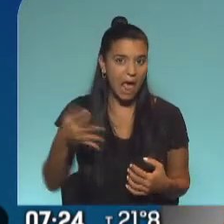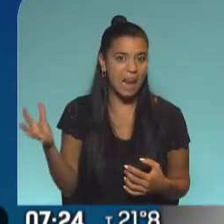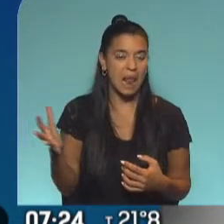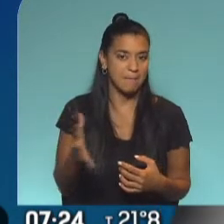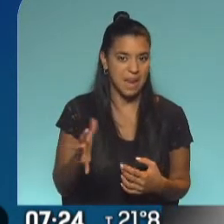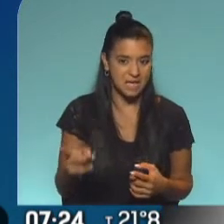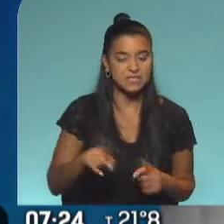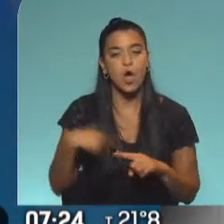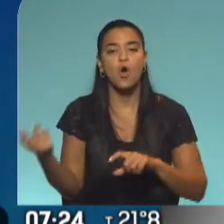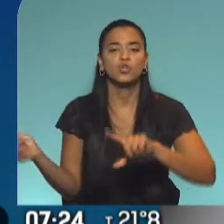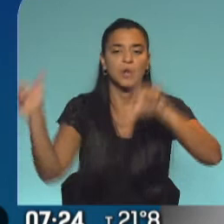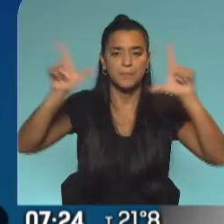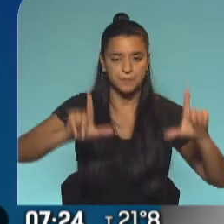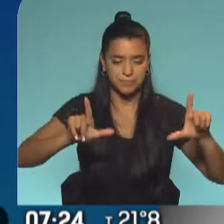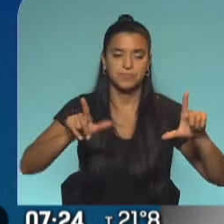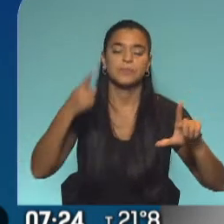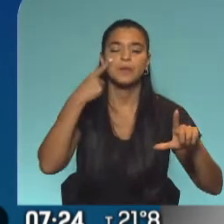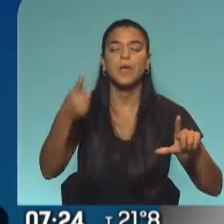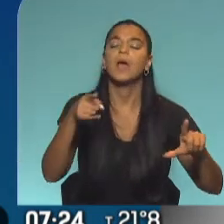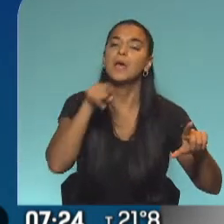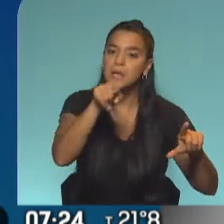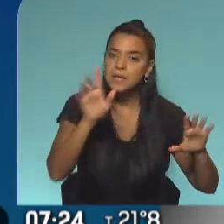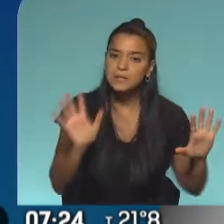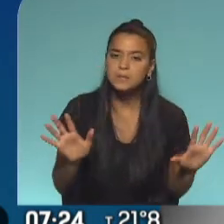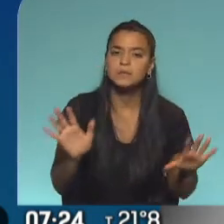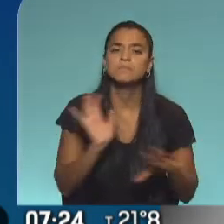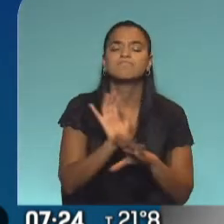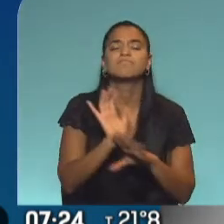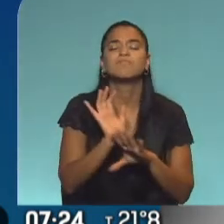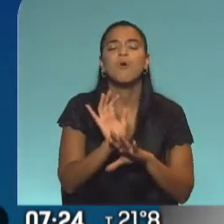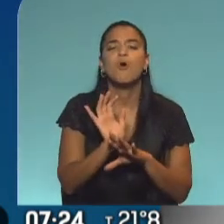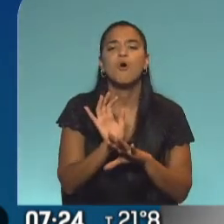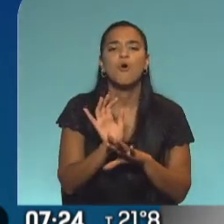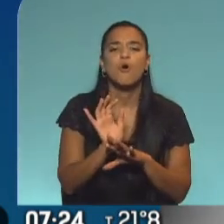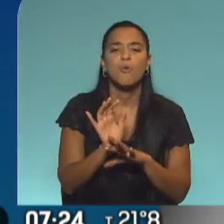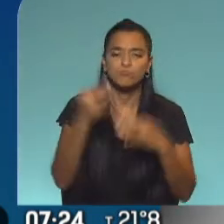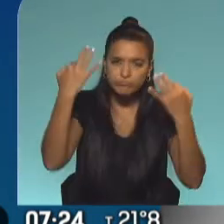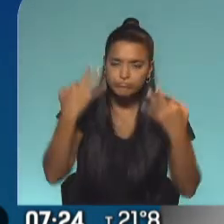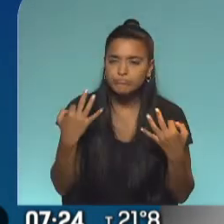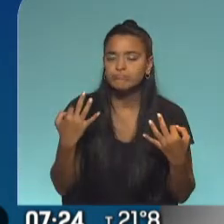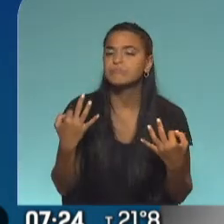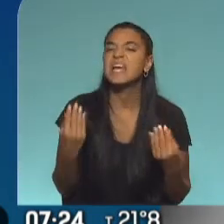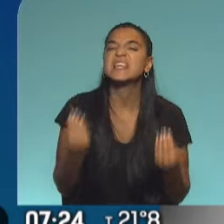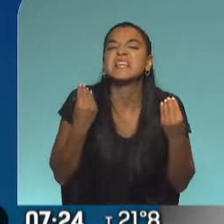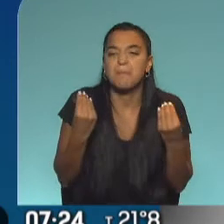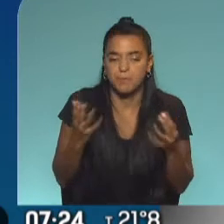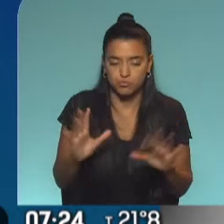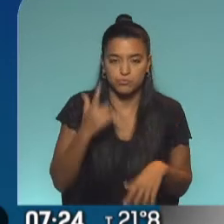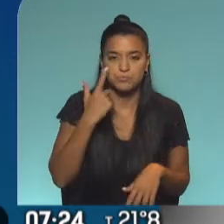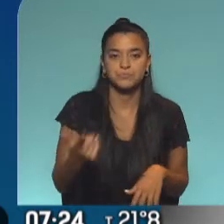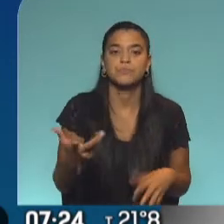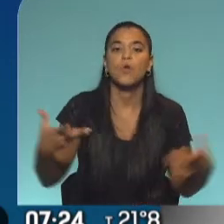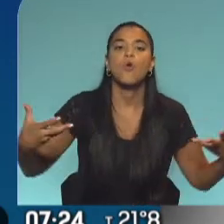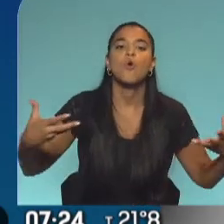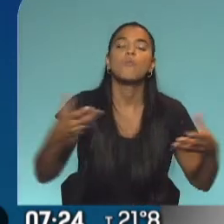pantalla, que es la que tiene, de alguna manera, una suerte de definición de qué es lo que pasó. ¿Qué